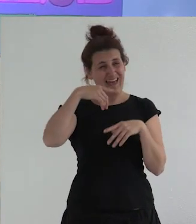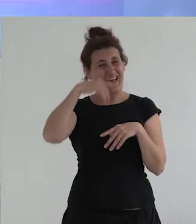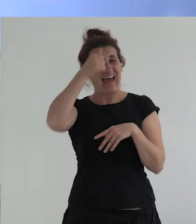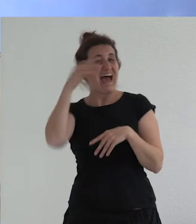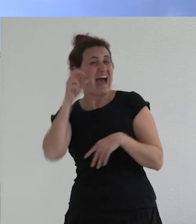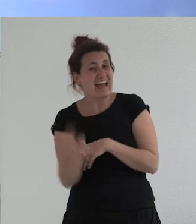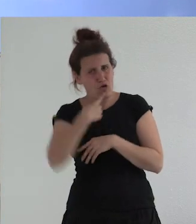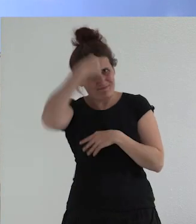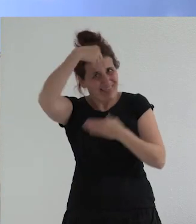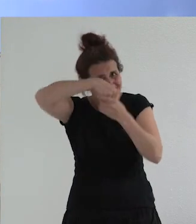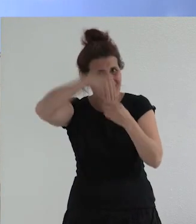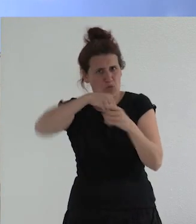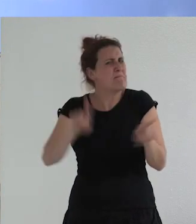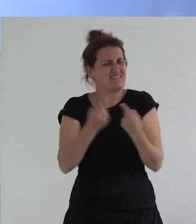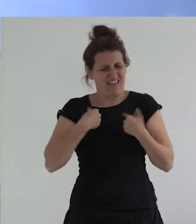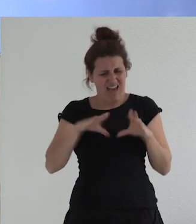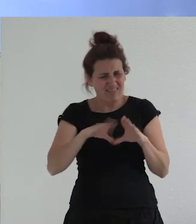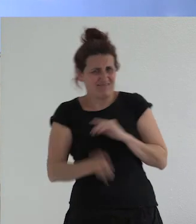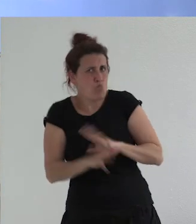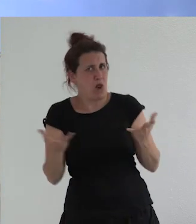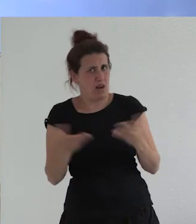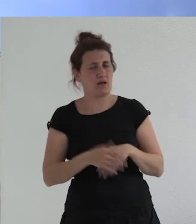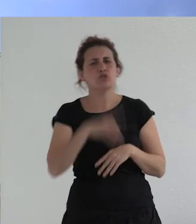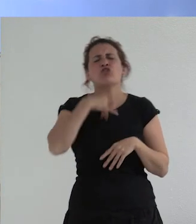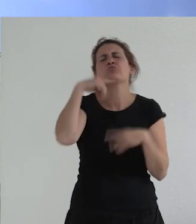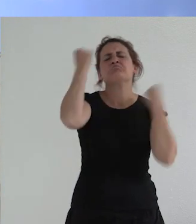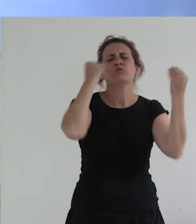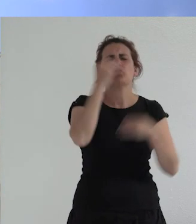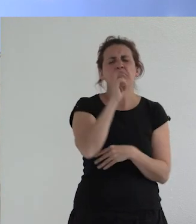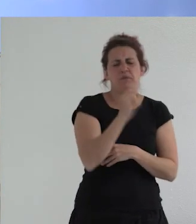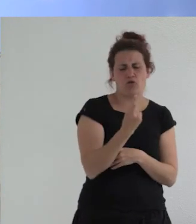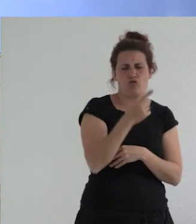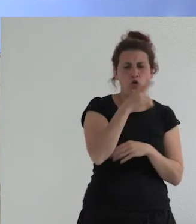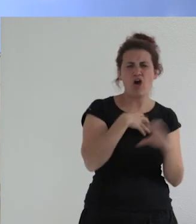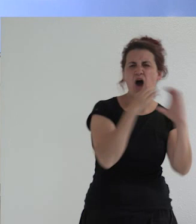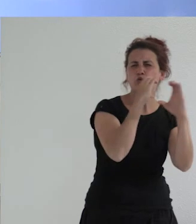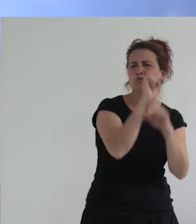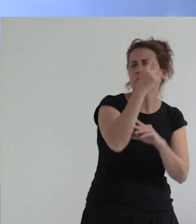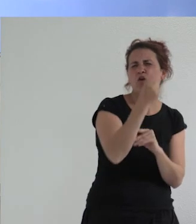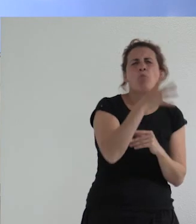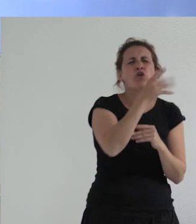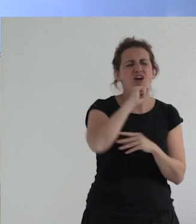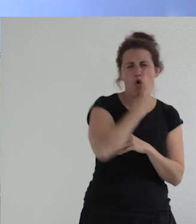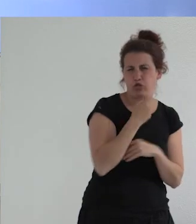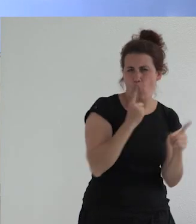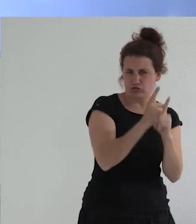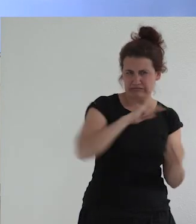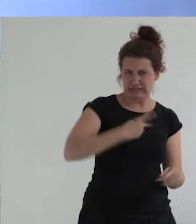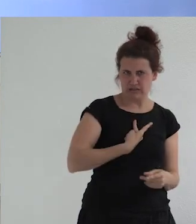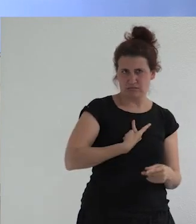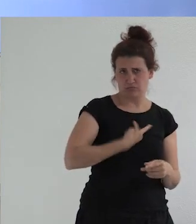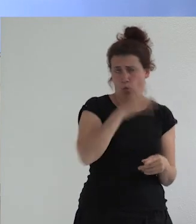yo entonces me pregunto en primer lugar ¿por qué el primer autobús incita el odio? odio contra las personas trans bueno en todo caso